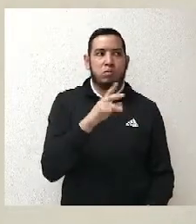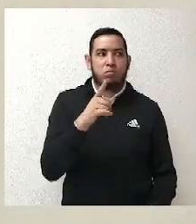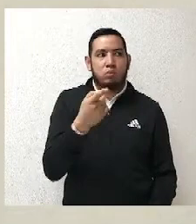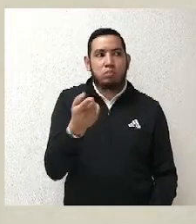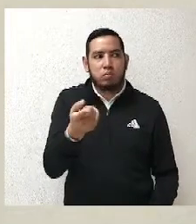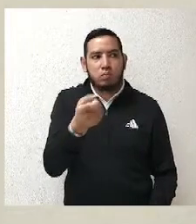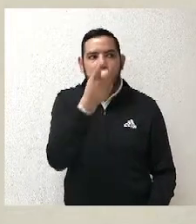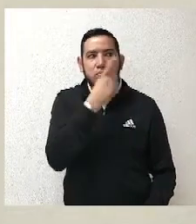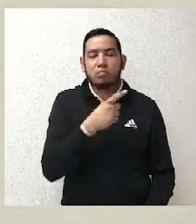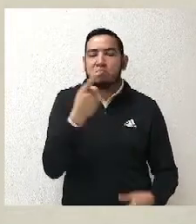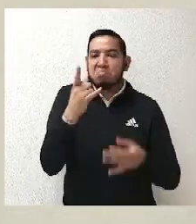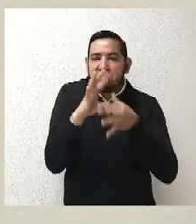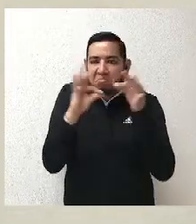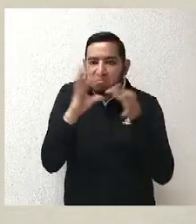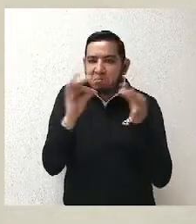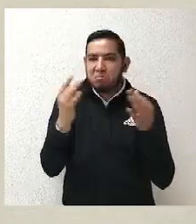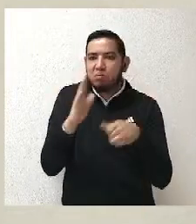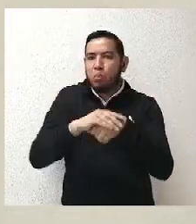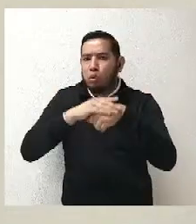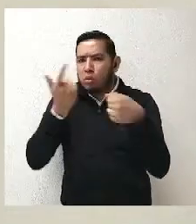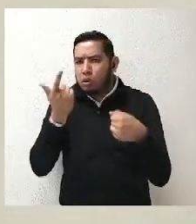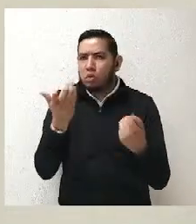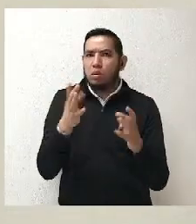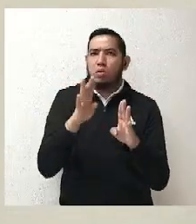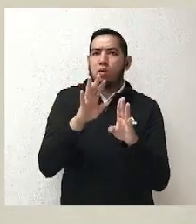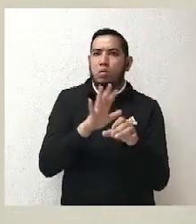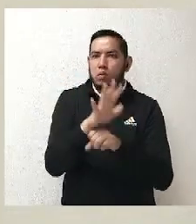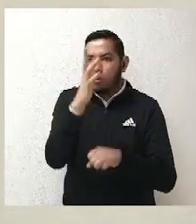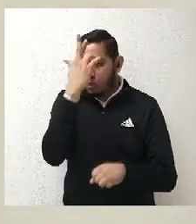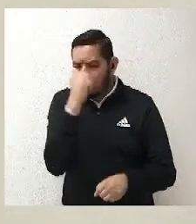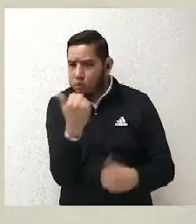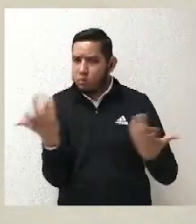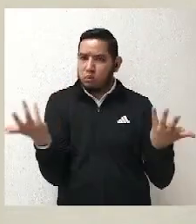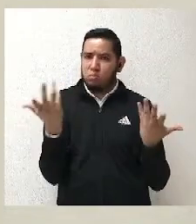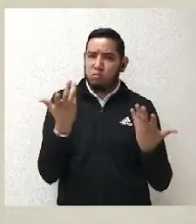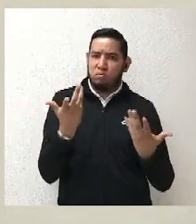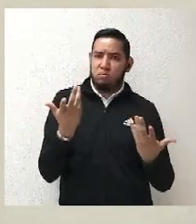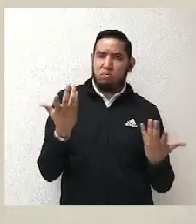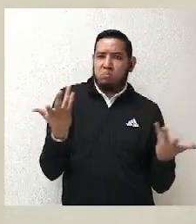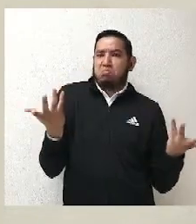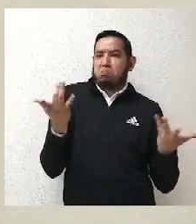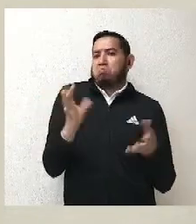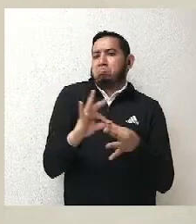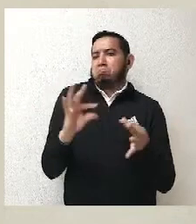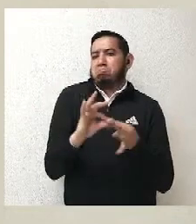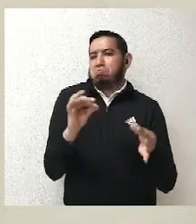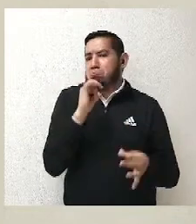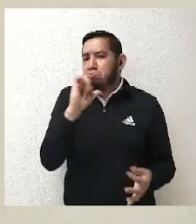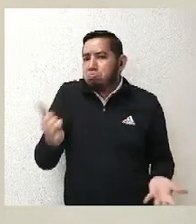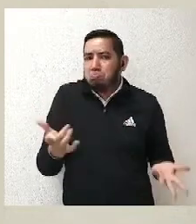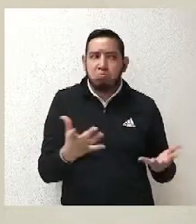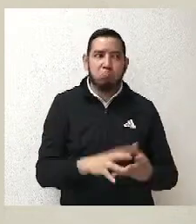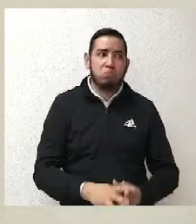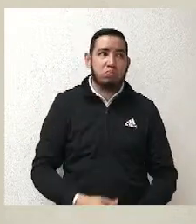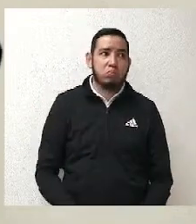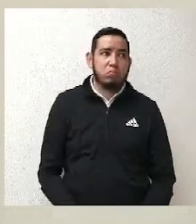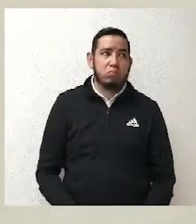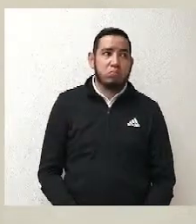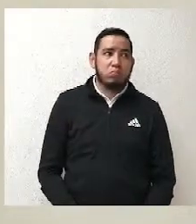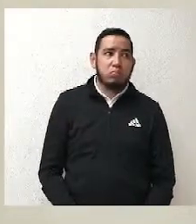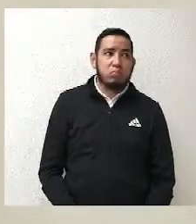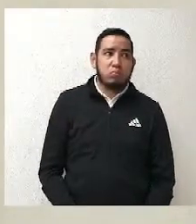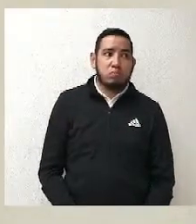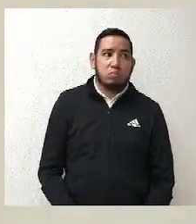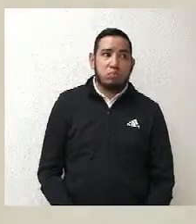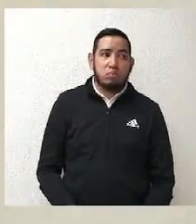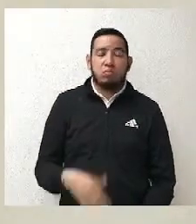pero no me explicas por qué no la presentaste con tu demanda, cuáles fueron las circunstancias que te impidió hacerlo y de